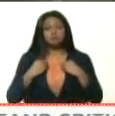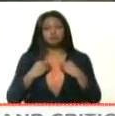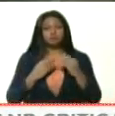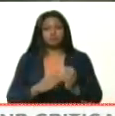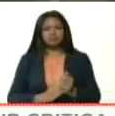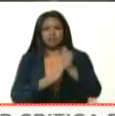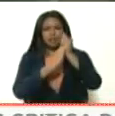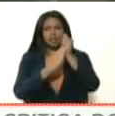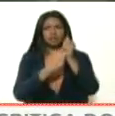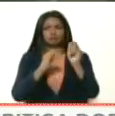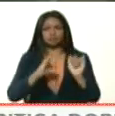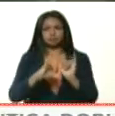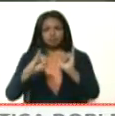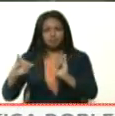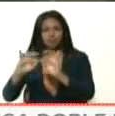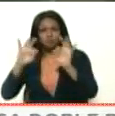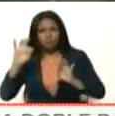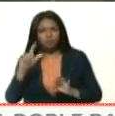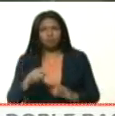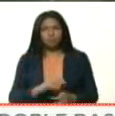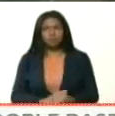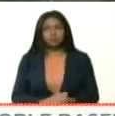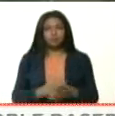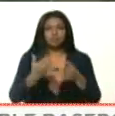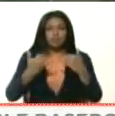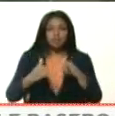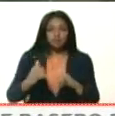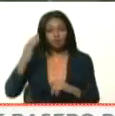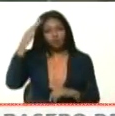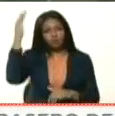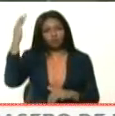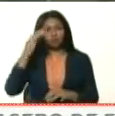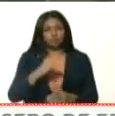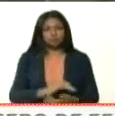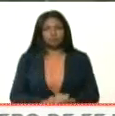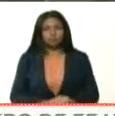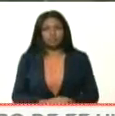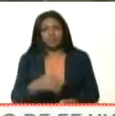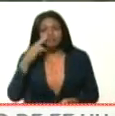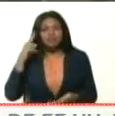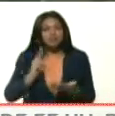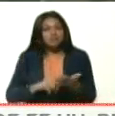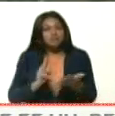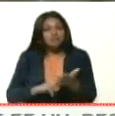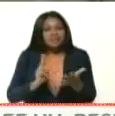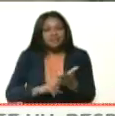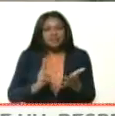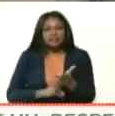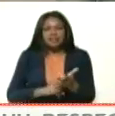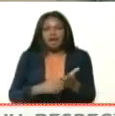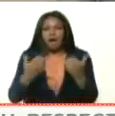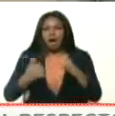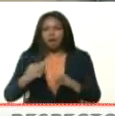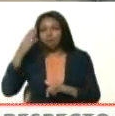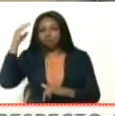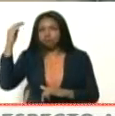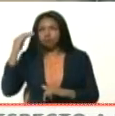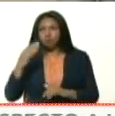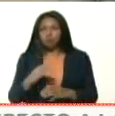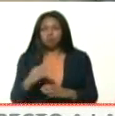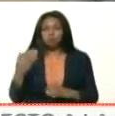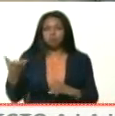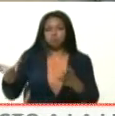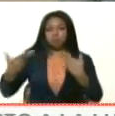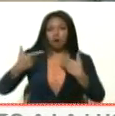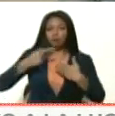líder, un gran profeta. El Hijo de Dios, ¿verdad? Y la verdad verdadera, es que el Hijo de Dios, el que nos mandó